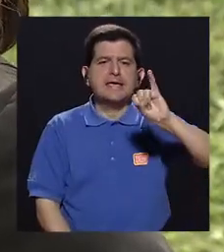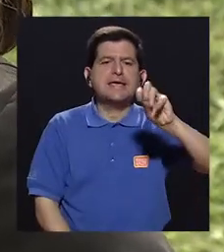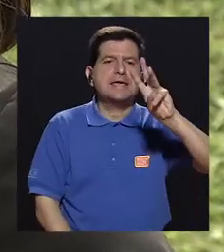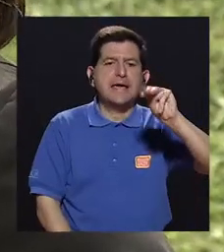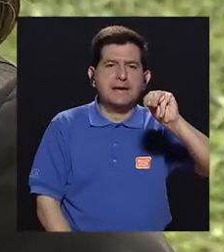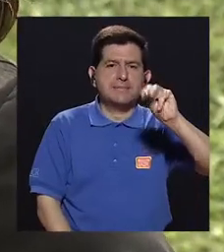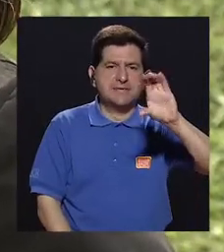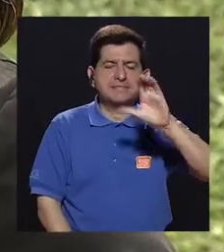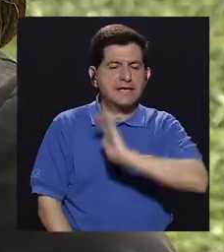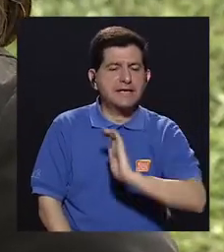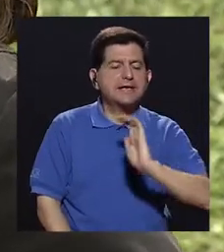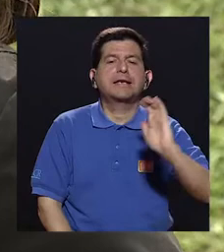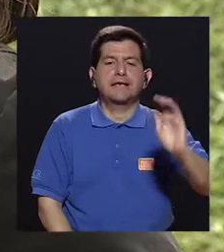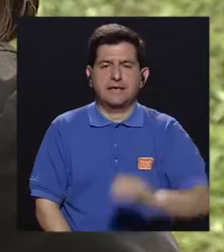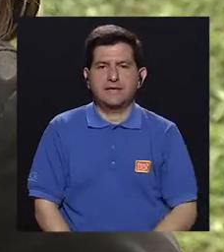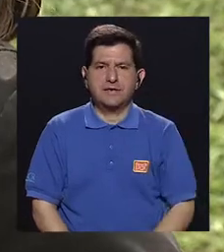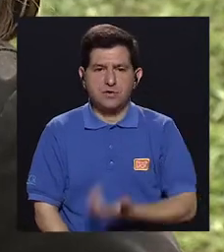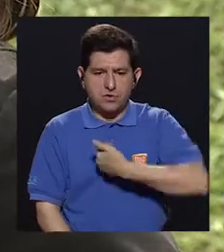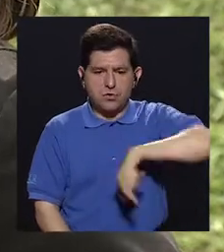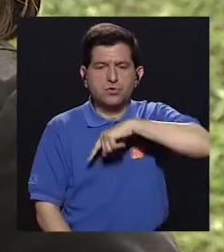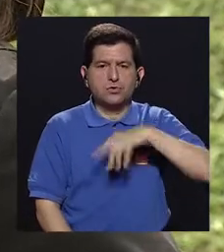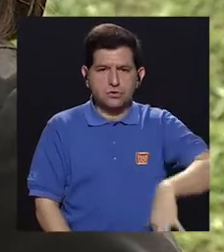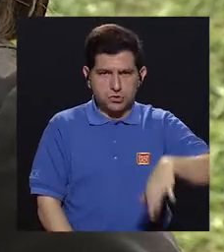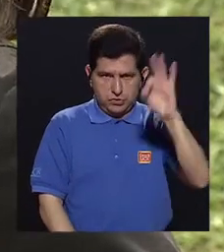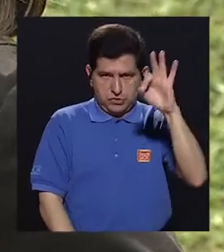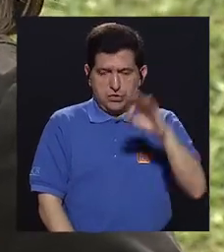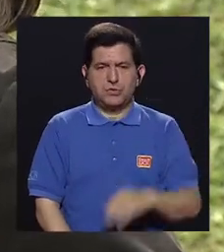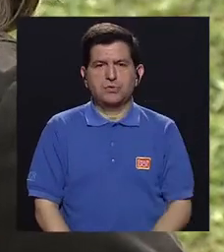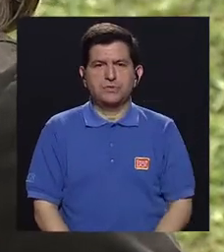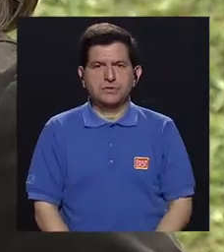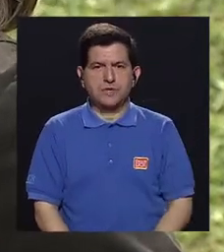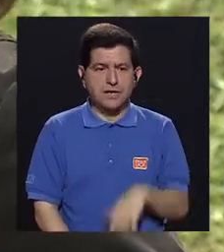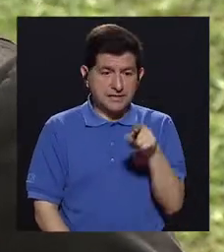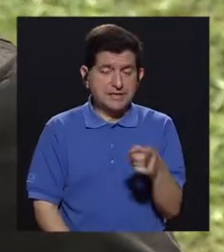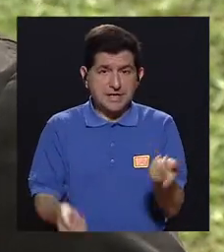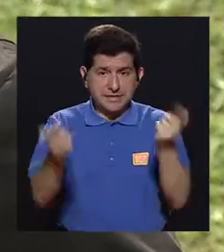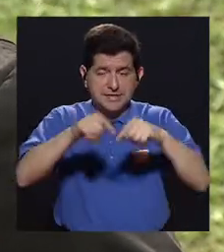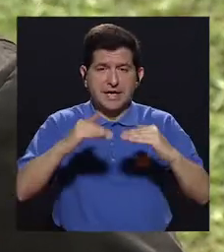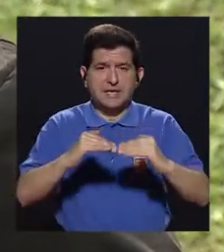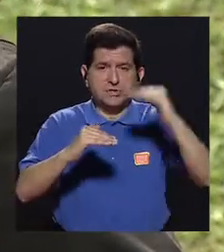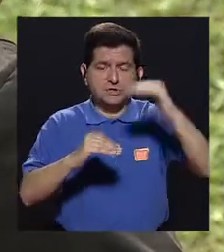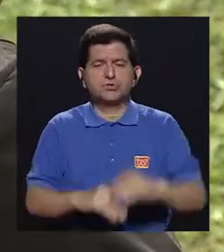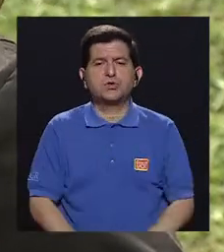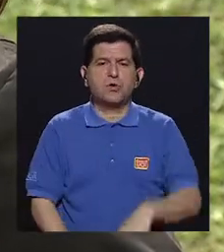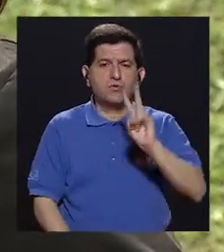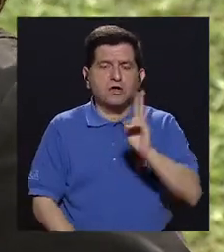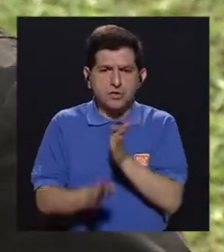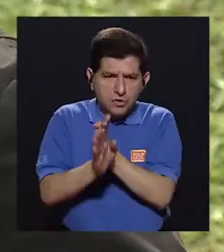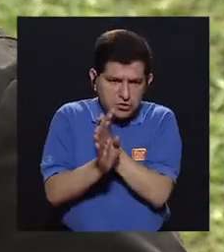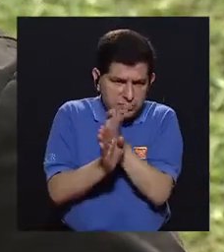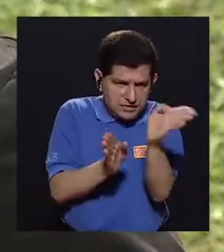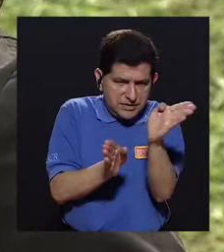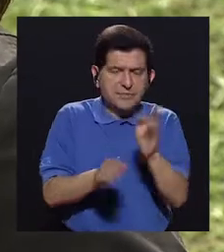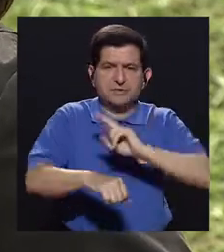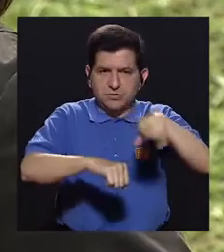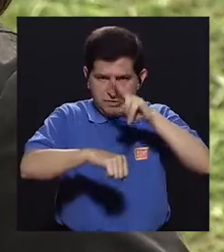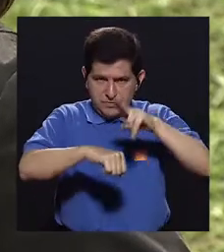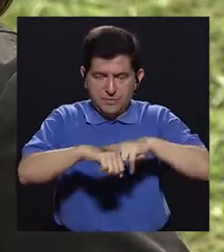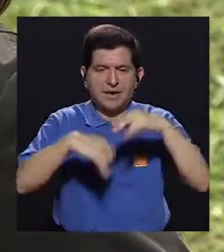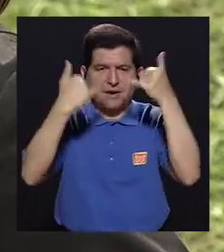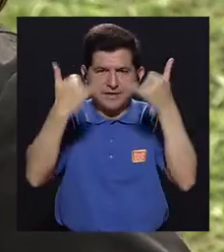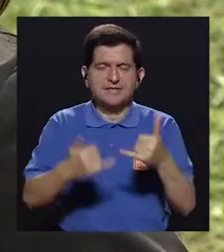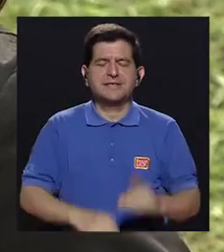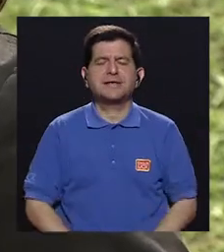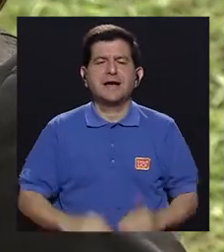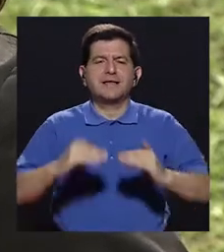IMC para los niños, encontramos que si se corre o está mayor a dos desviaciones estándar, ya